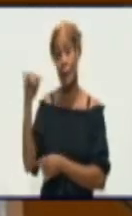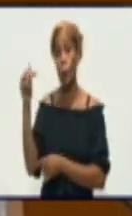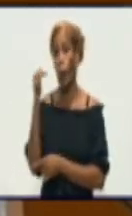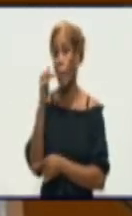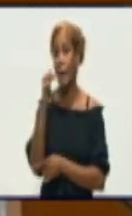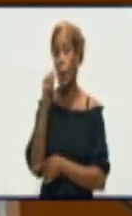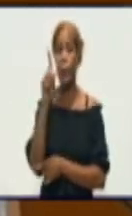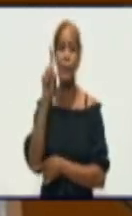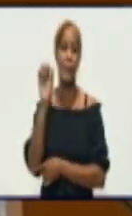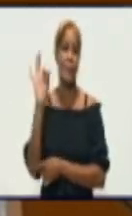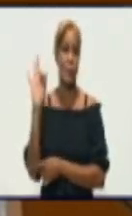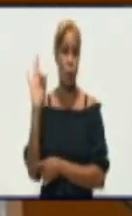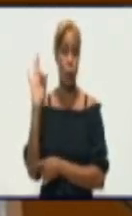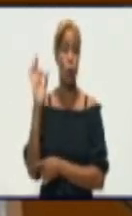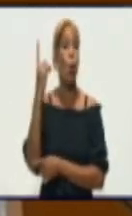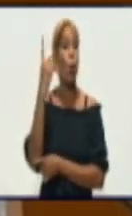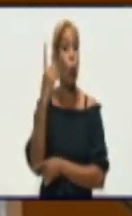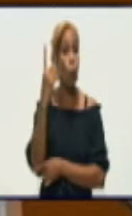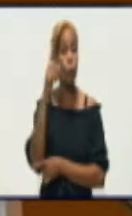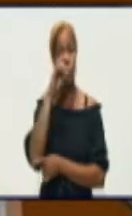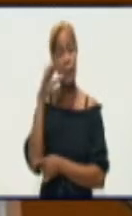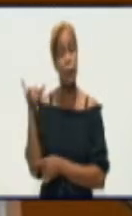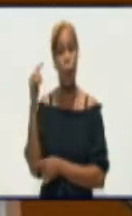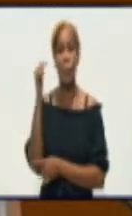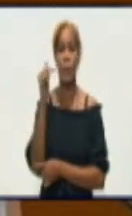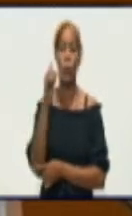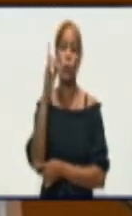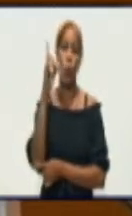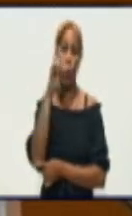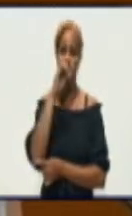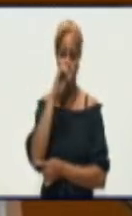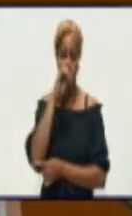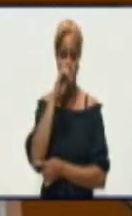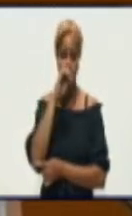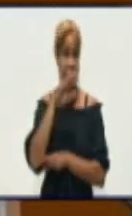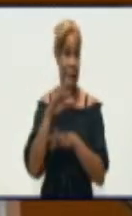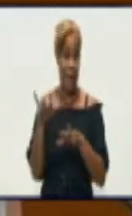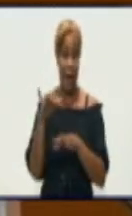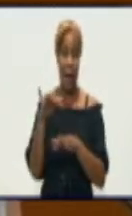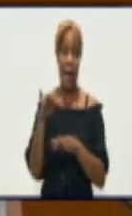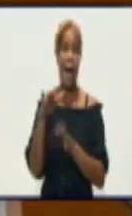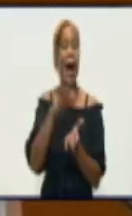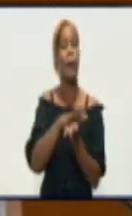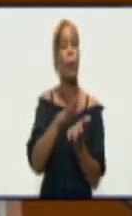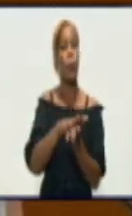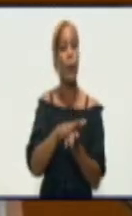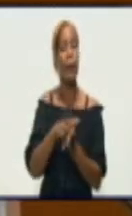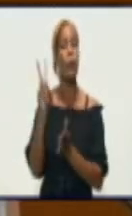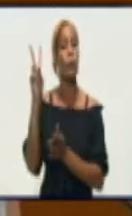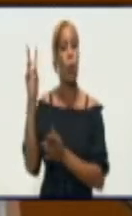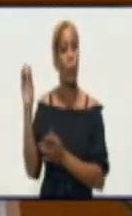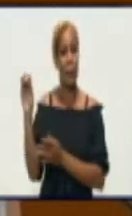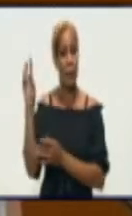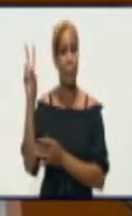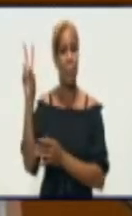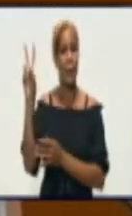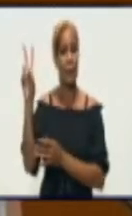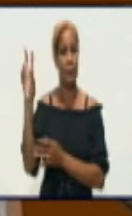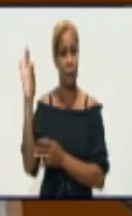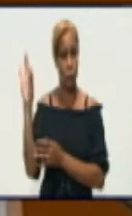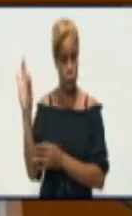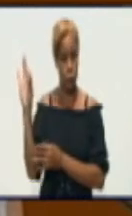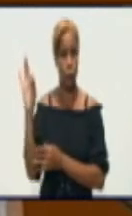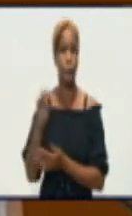este grupo de edad y uno menor de un año, y acumulamos ya 1.028. No se reportaron gestantes y acumulamos 72.